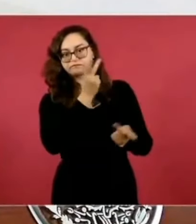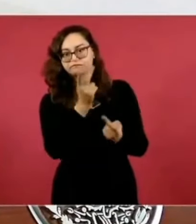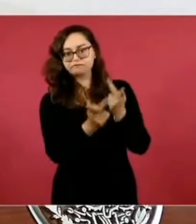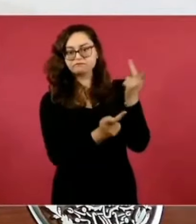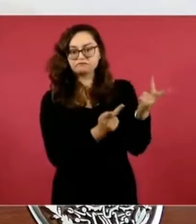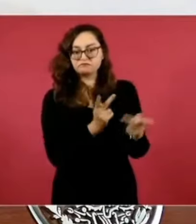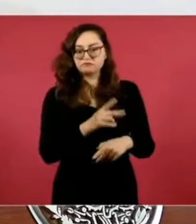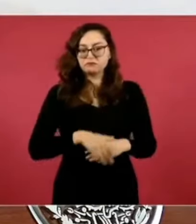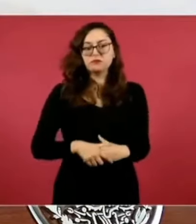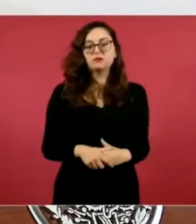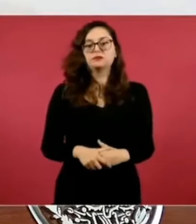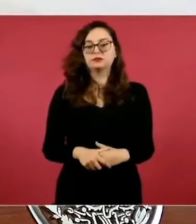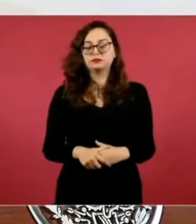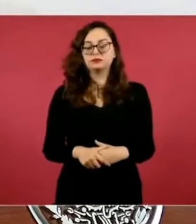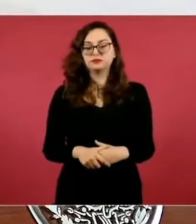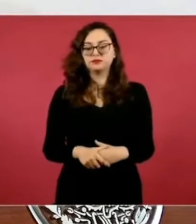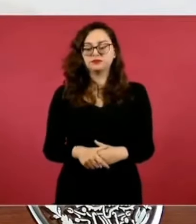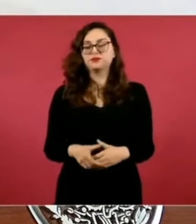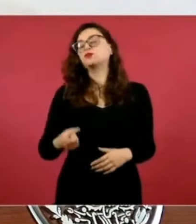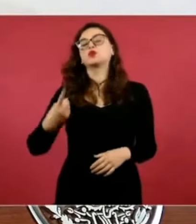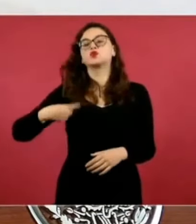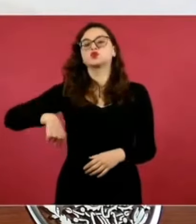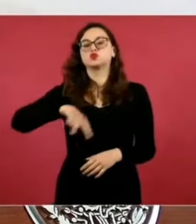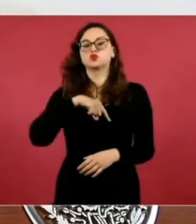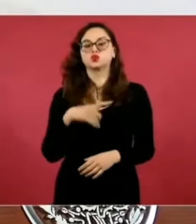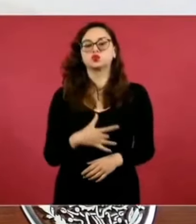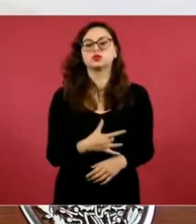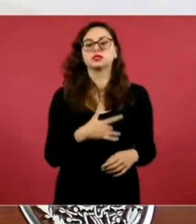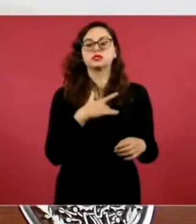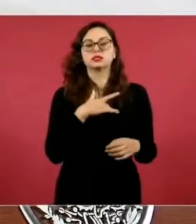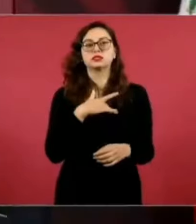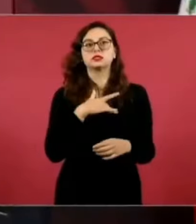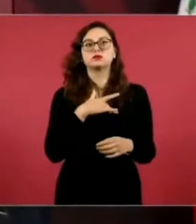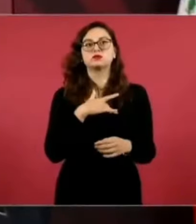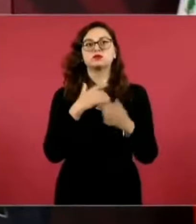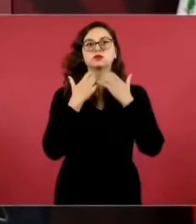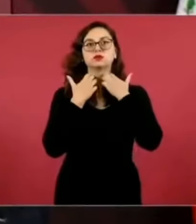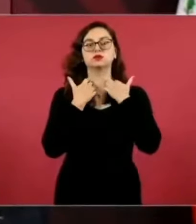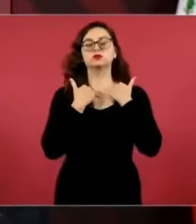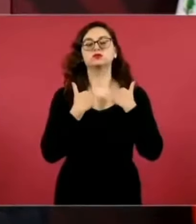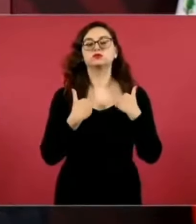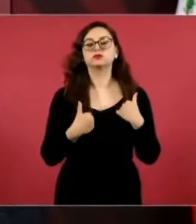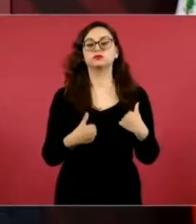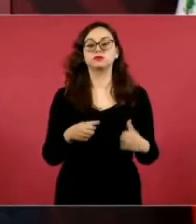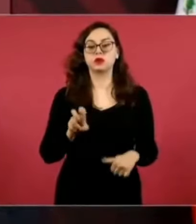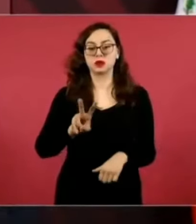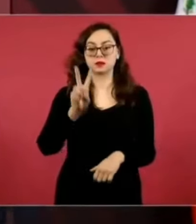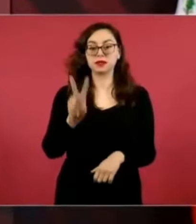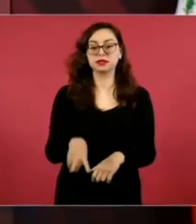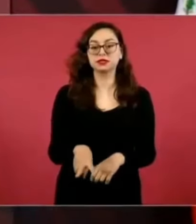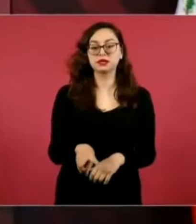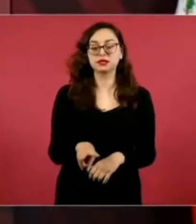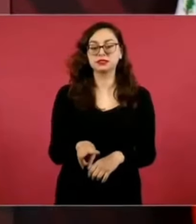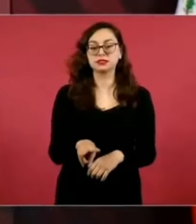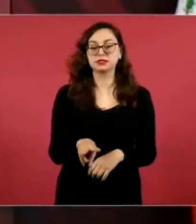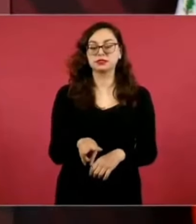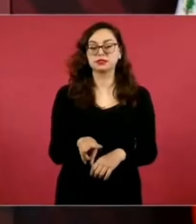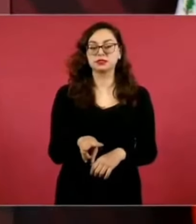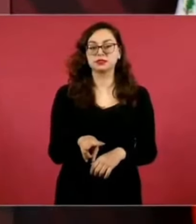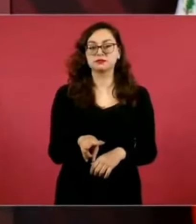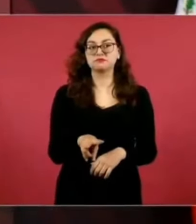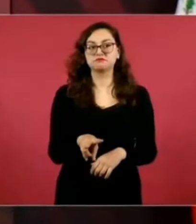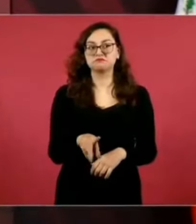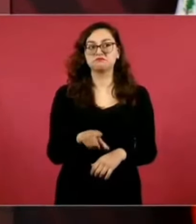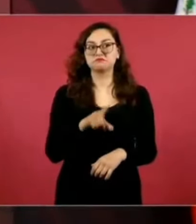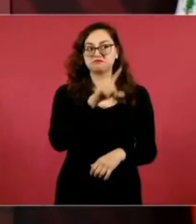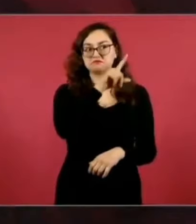consideramos que abiertamente hay